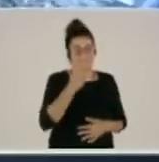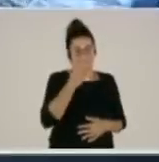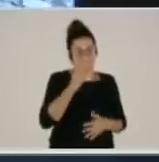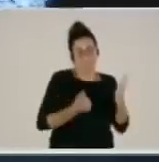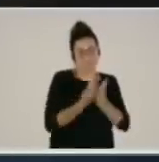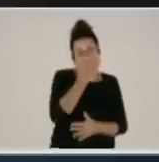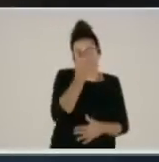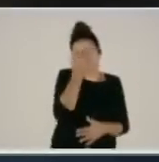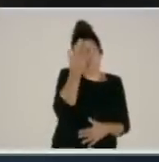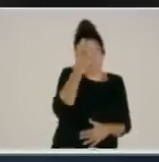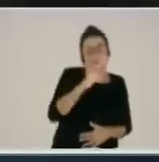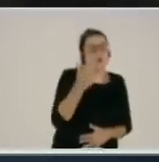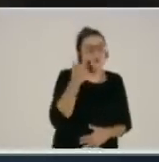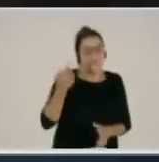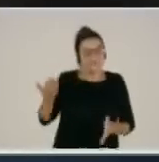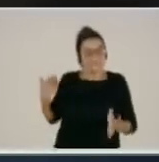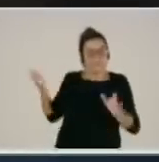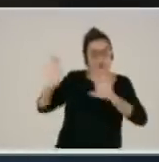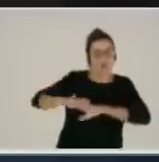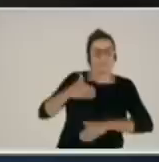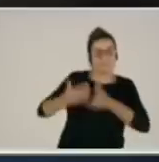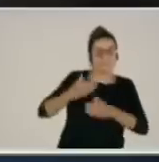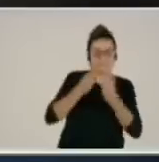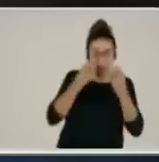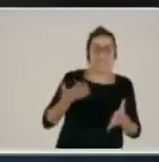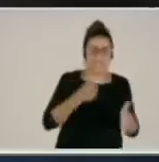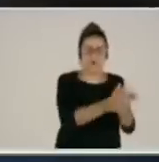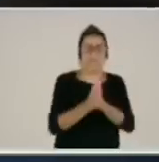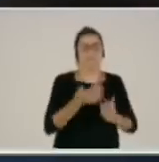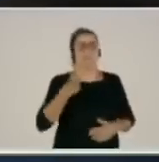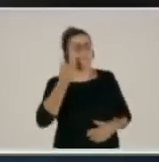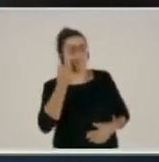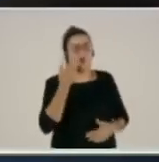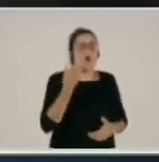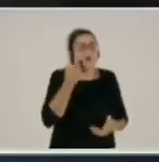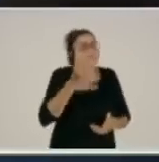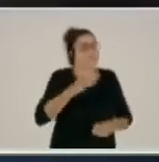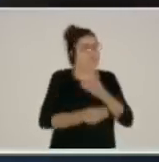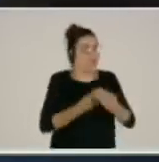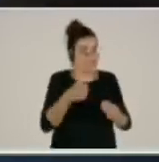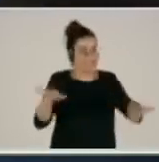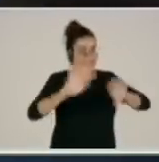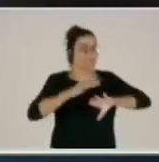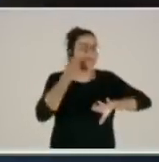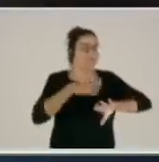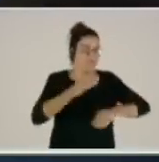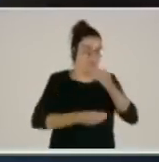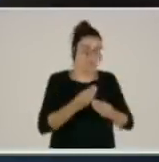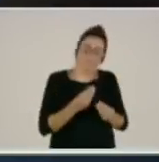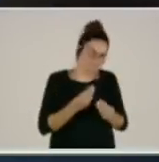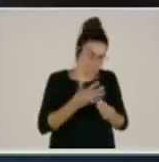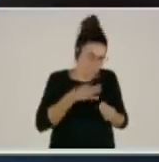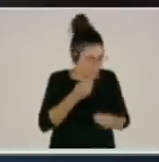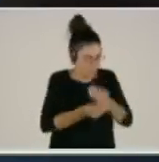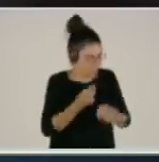durante la noche. Están ya los compañeros valorando qué posibilidades tenemos de atacarlo durante la noche, las posibilidades son pocas,